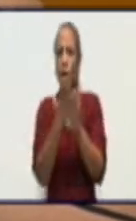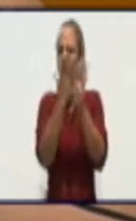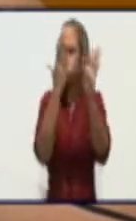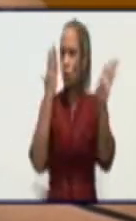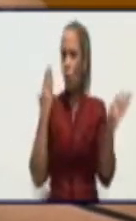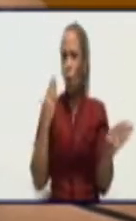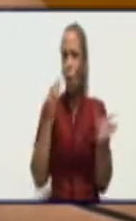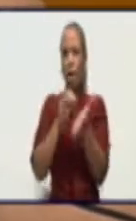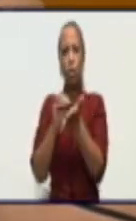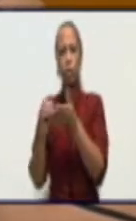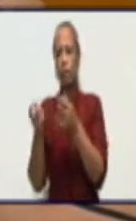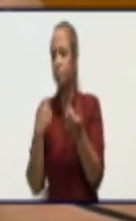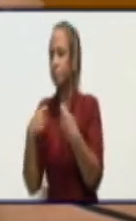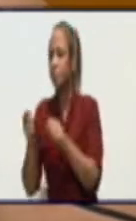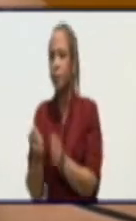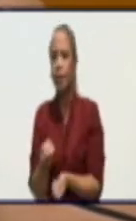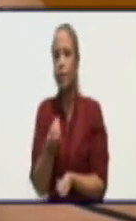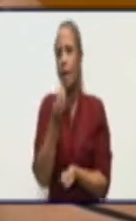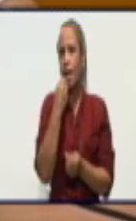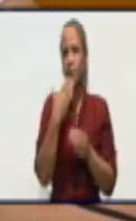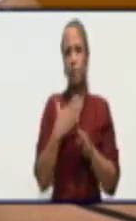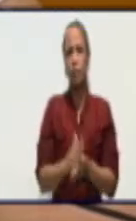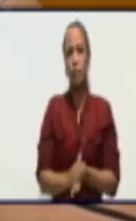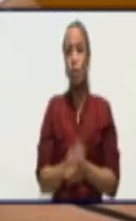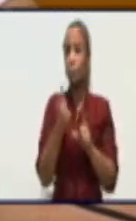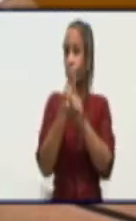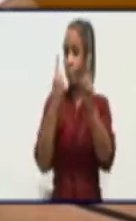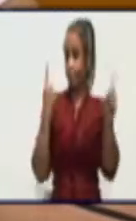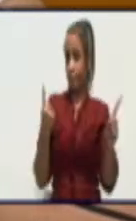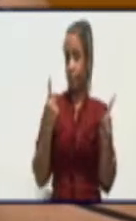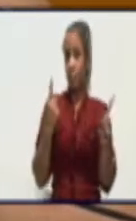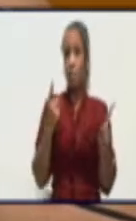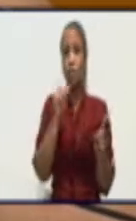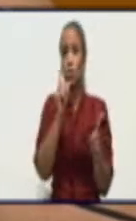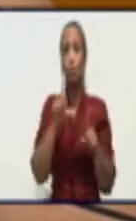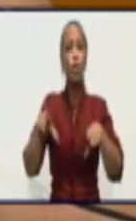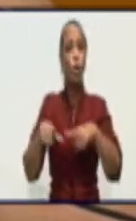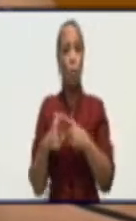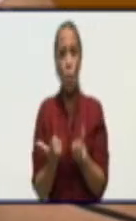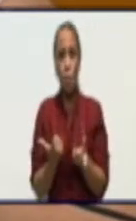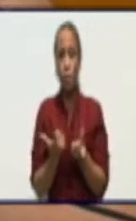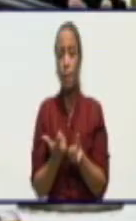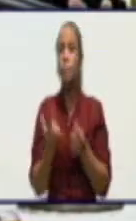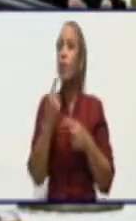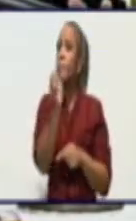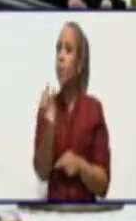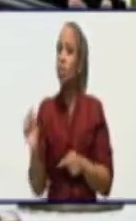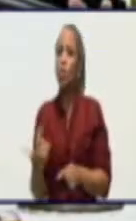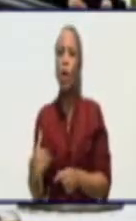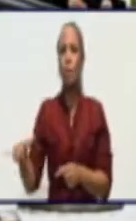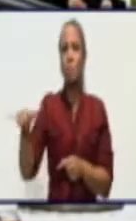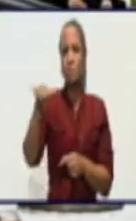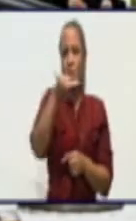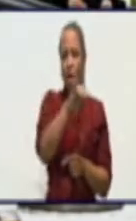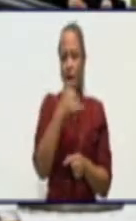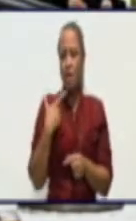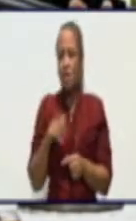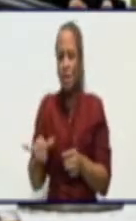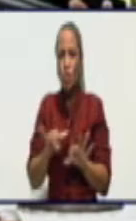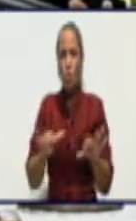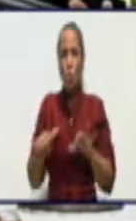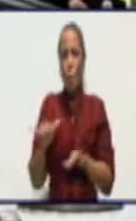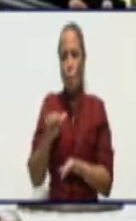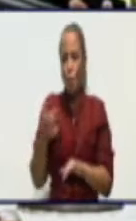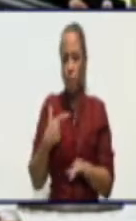las colas, el distanciamiento social que no se está cumpliendo como se debe, las personas viajan y se está, la movilidad hoy nos preocupa,